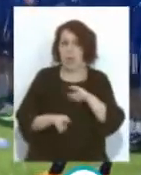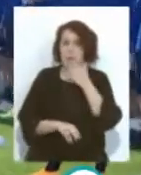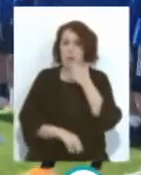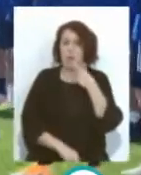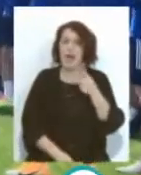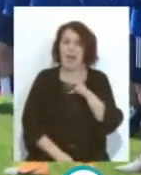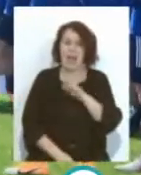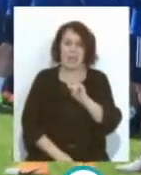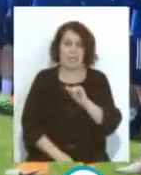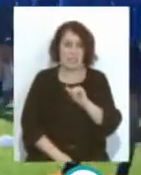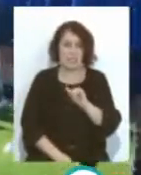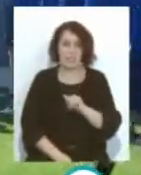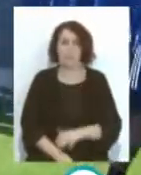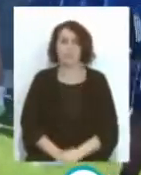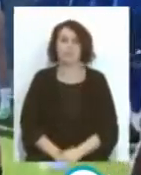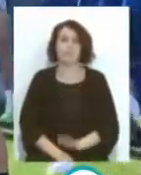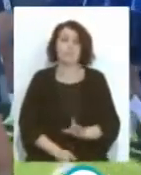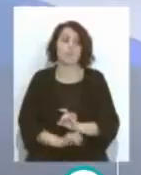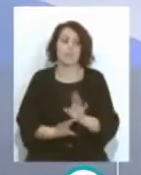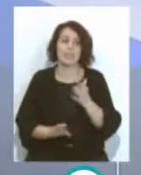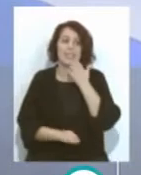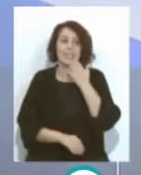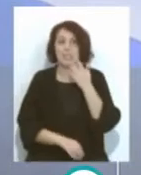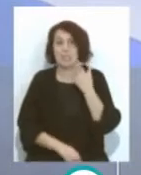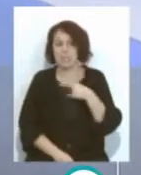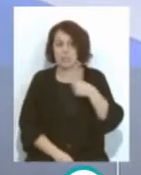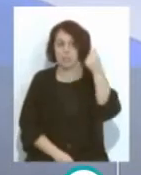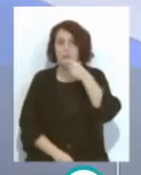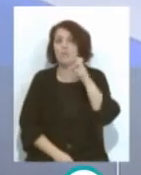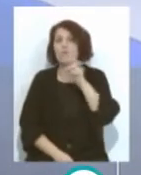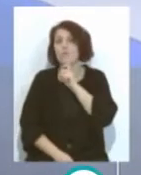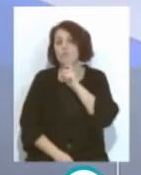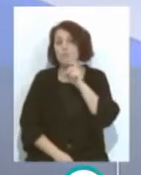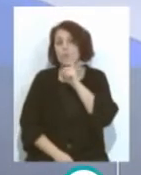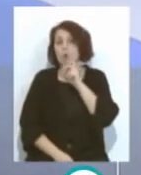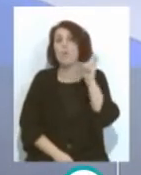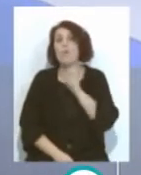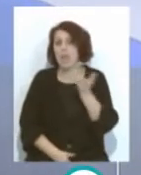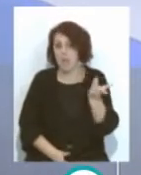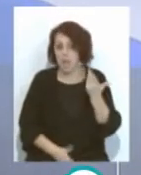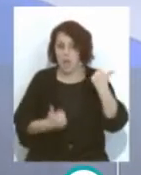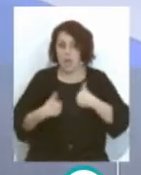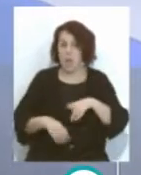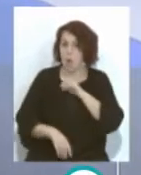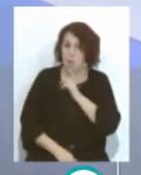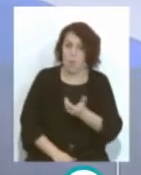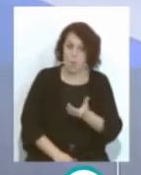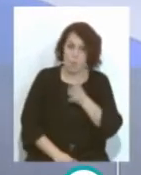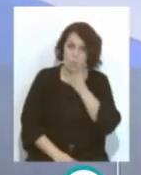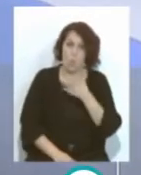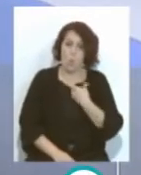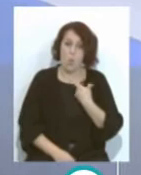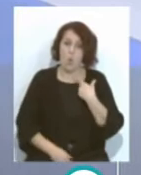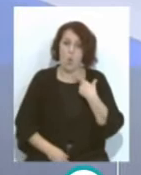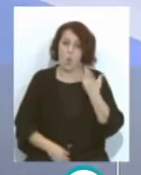Garay Que claro Pero si Garay viene ¿Cómo viene? ¿Cómo está físicamente? Porque La inactividad